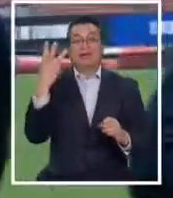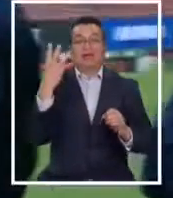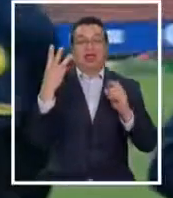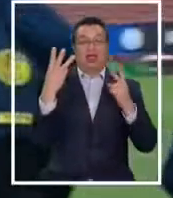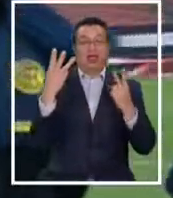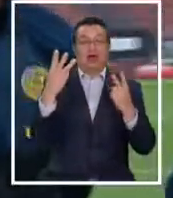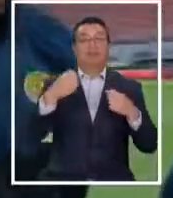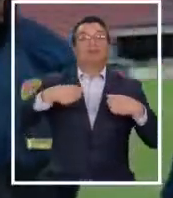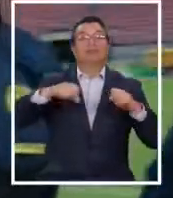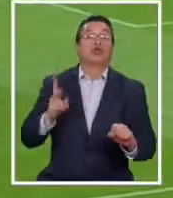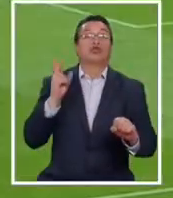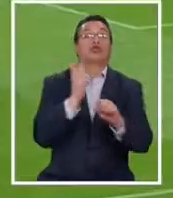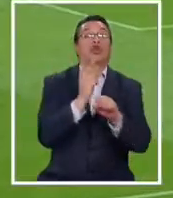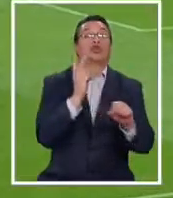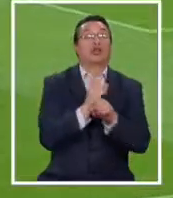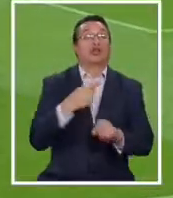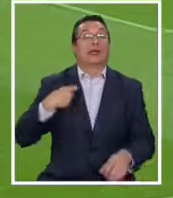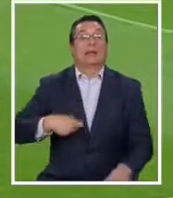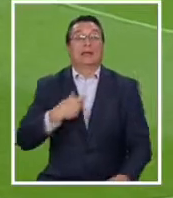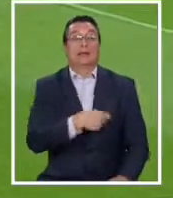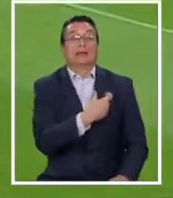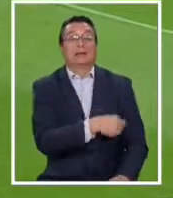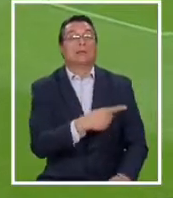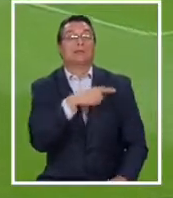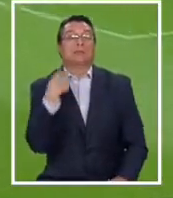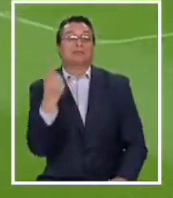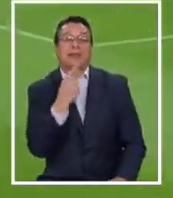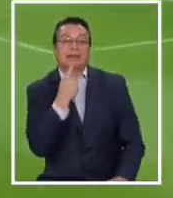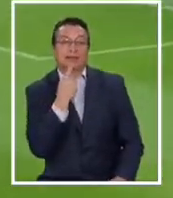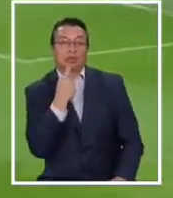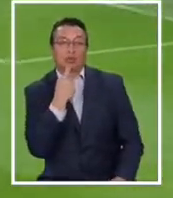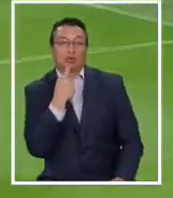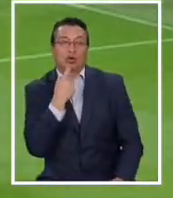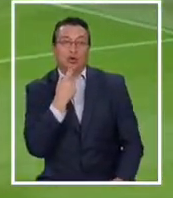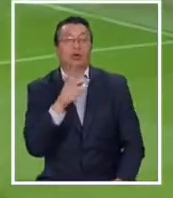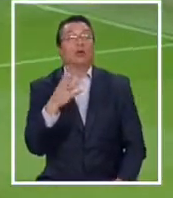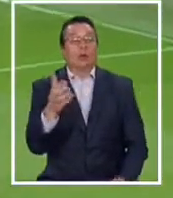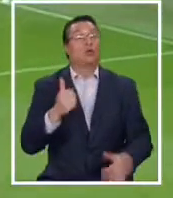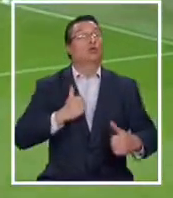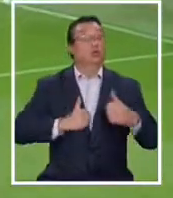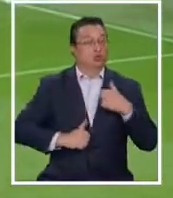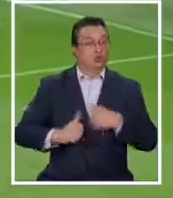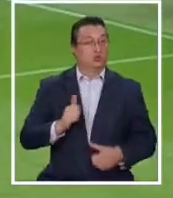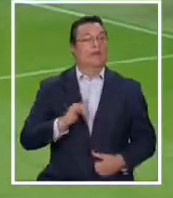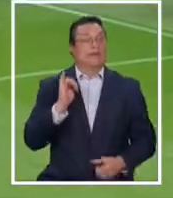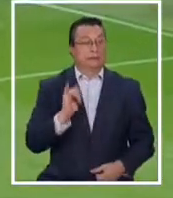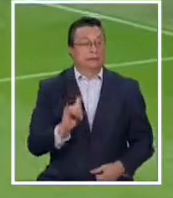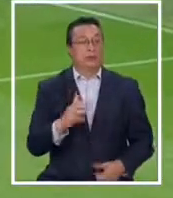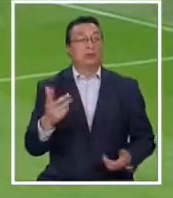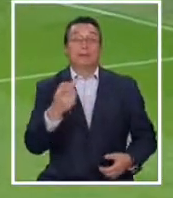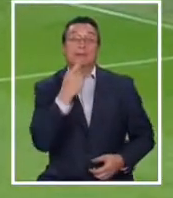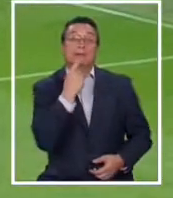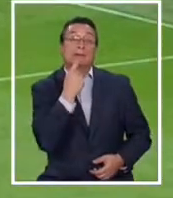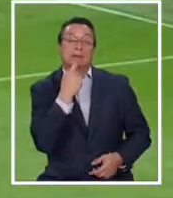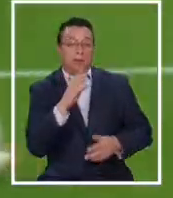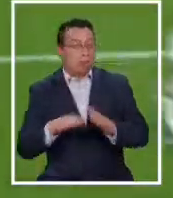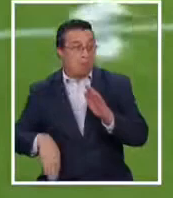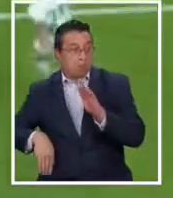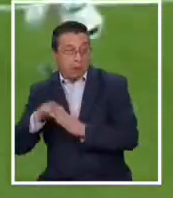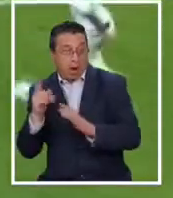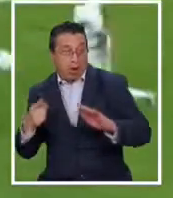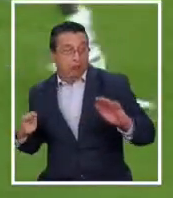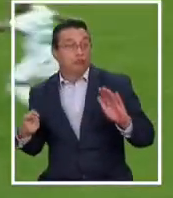2, ganó el PSG de Inter frente a Sassuolo. Claro que el cuadro Antonio Conti va a sufrir porque Traorel Marfileño